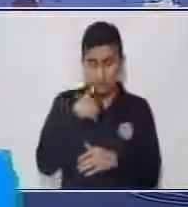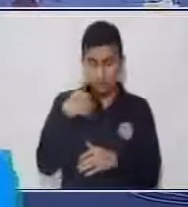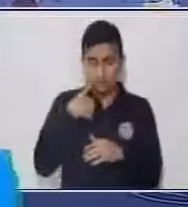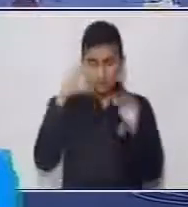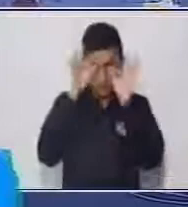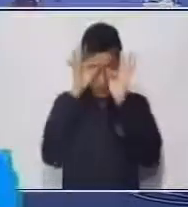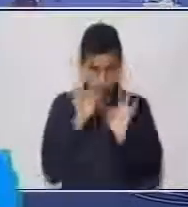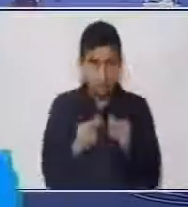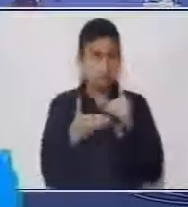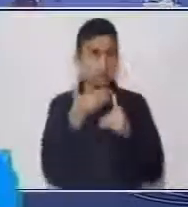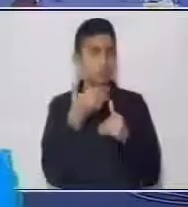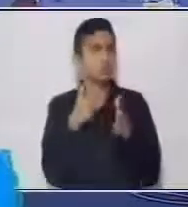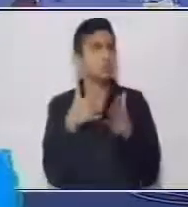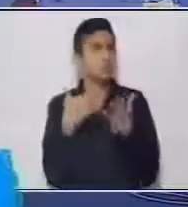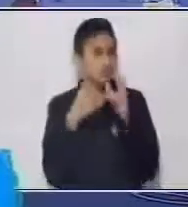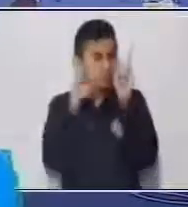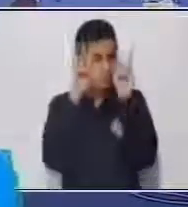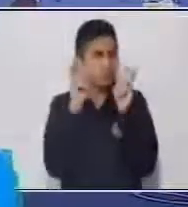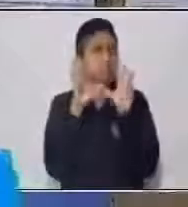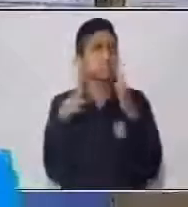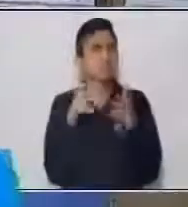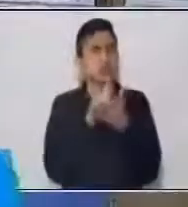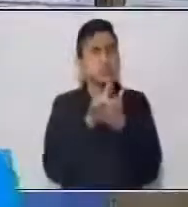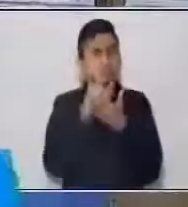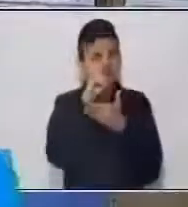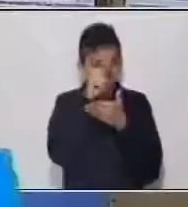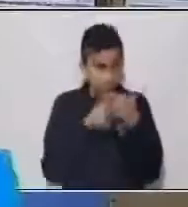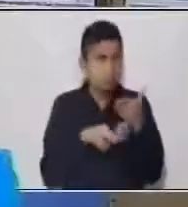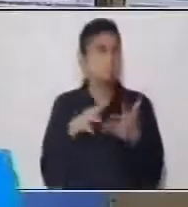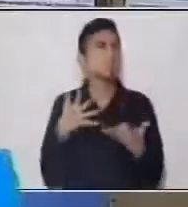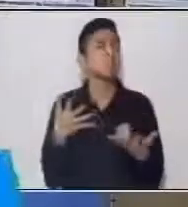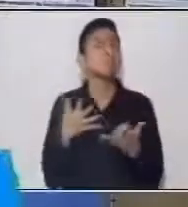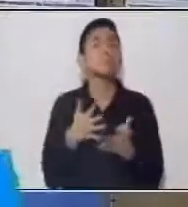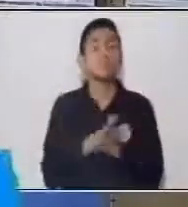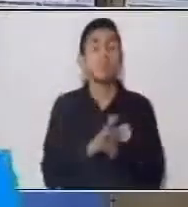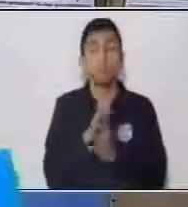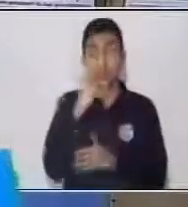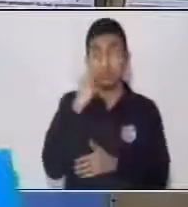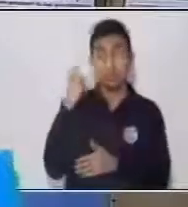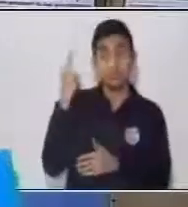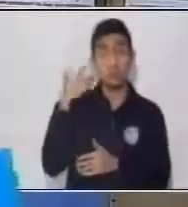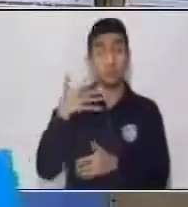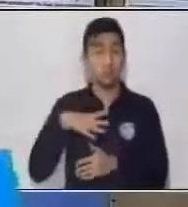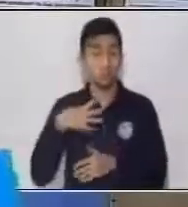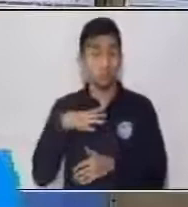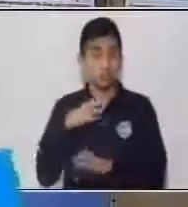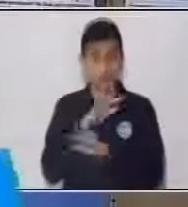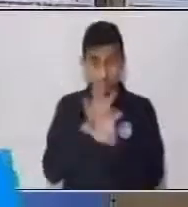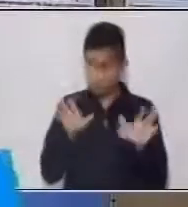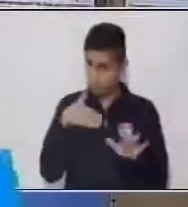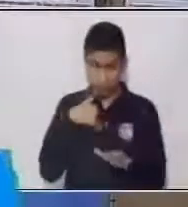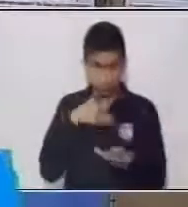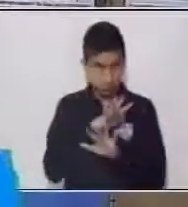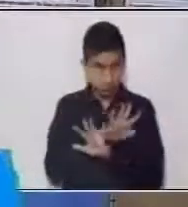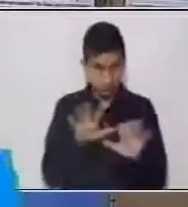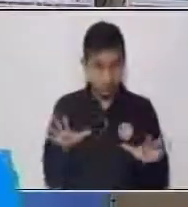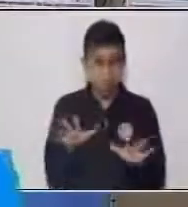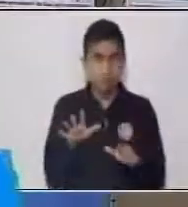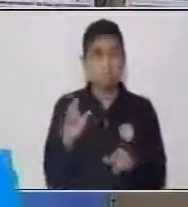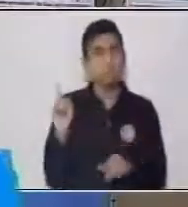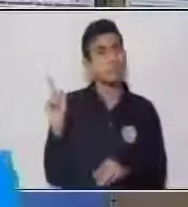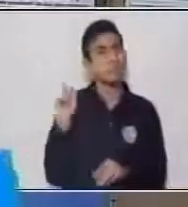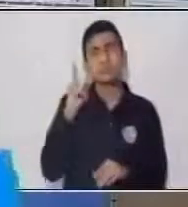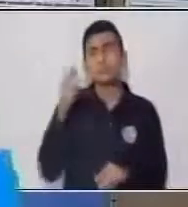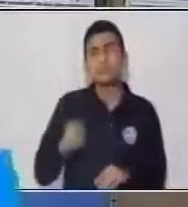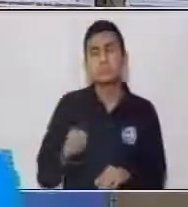de qué trató la lectura. Yo ya te tengo aquí el ejemplo y yo saqué mi propia conclusión. No siempre tiene